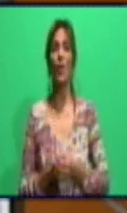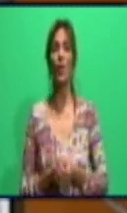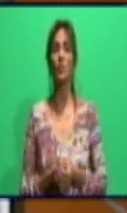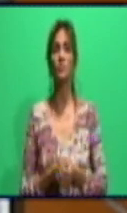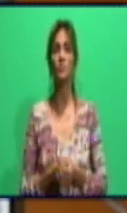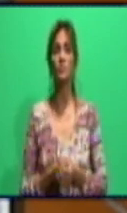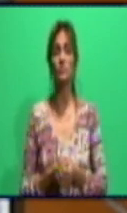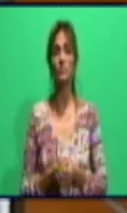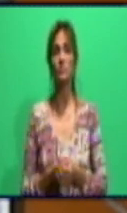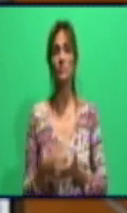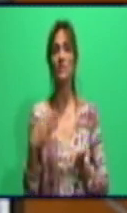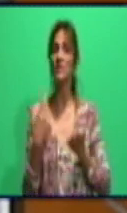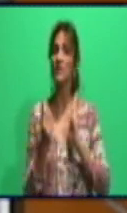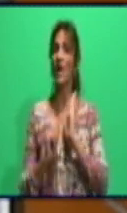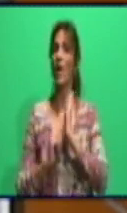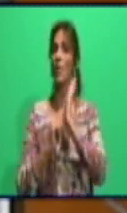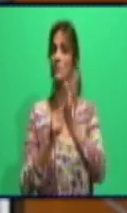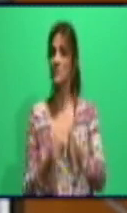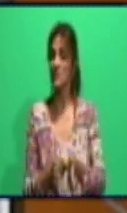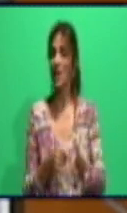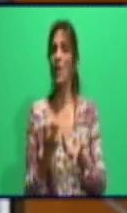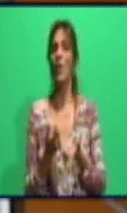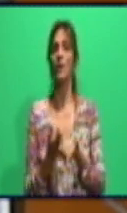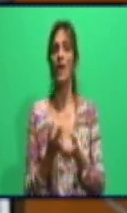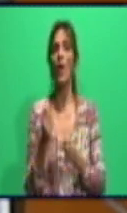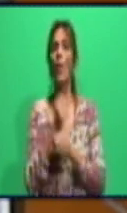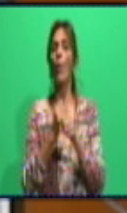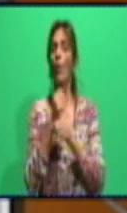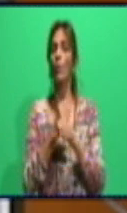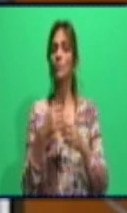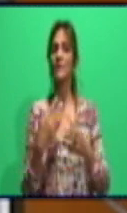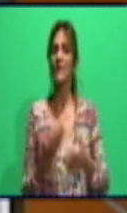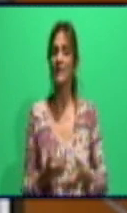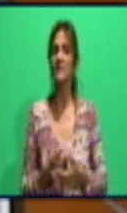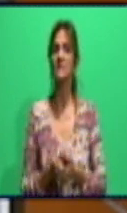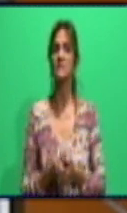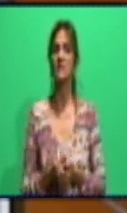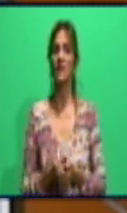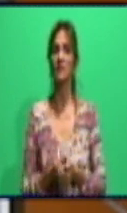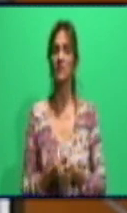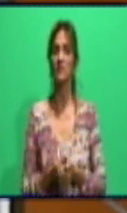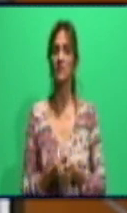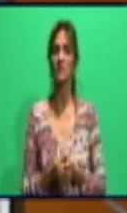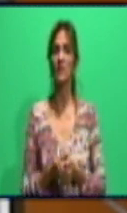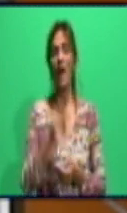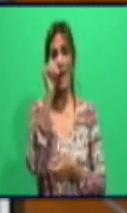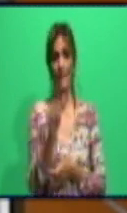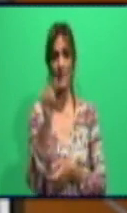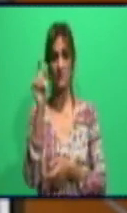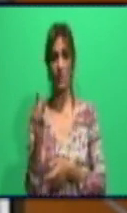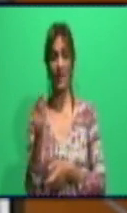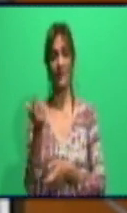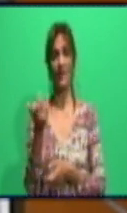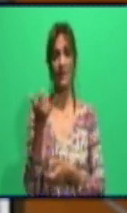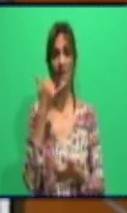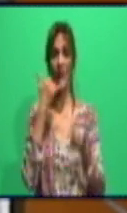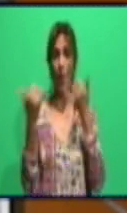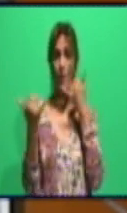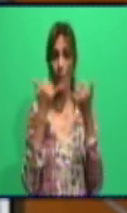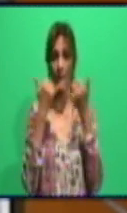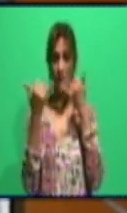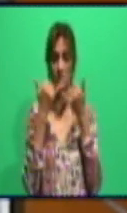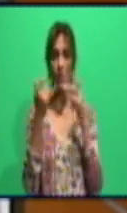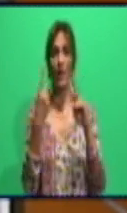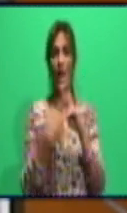utilizar con los agentes de telecomunicaciones que tenemos en toda la provincia. Hay alrededor de 2